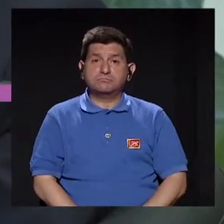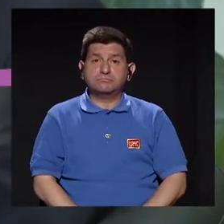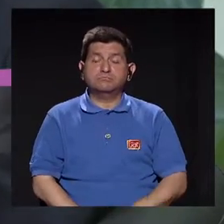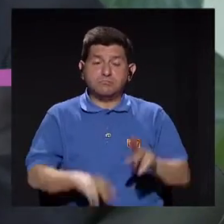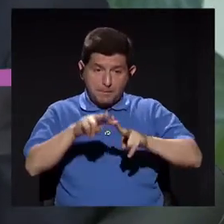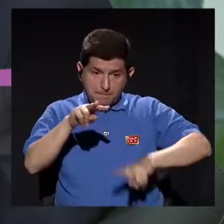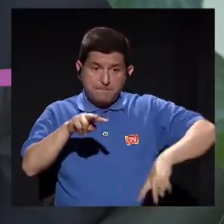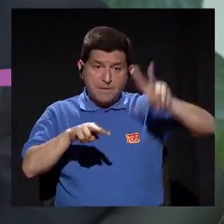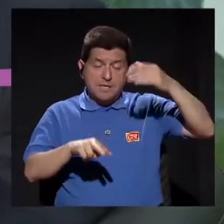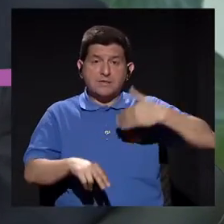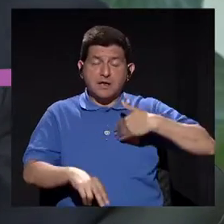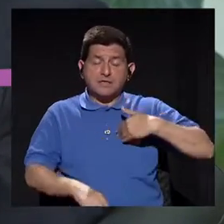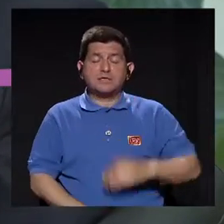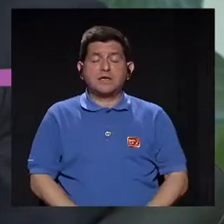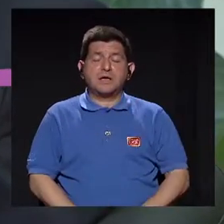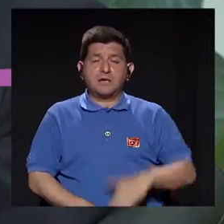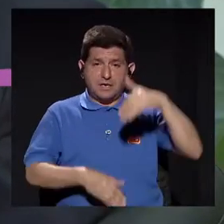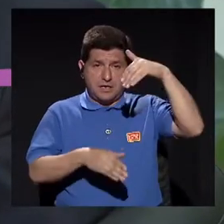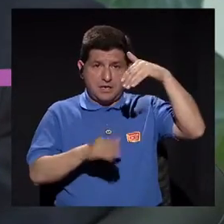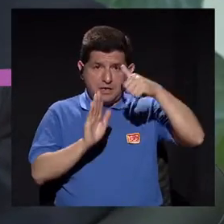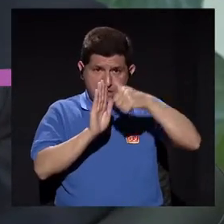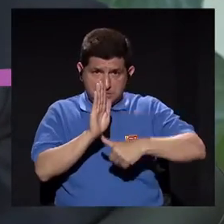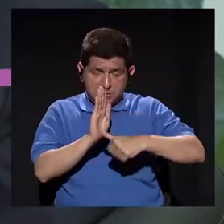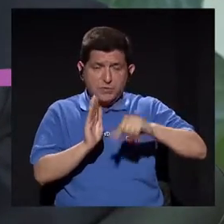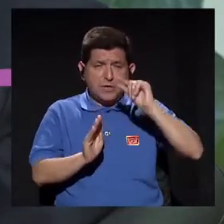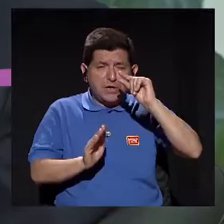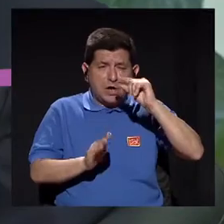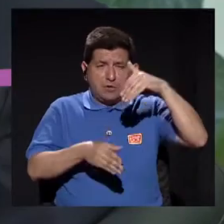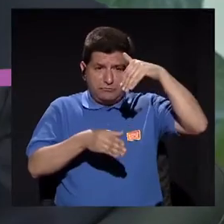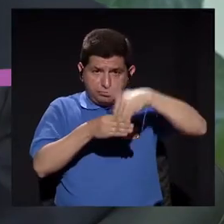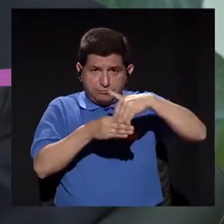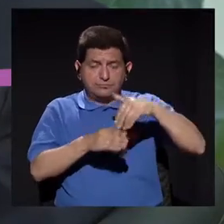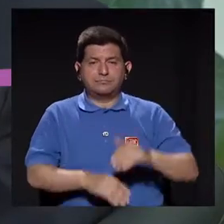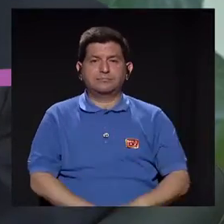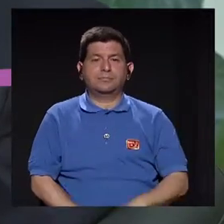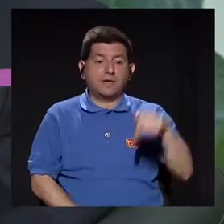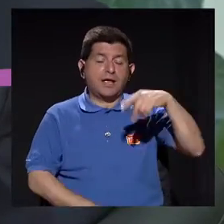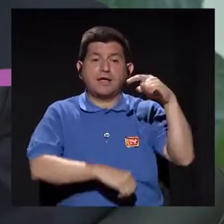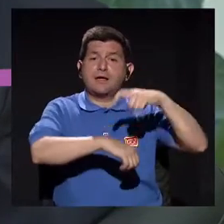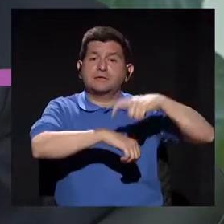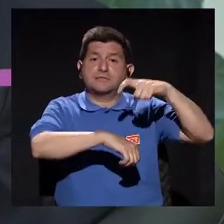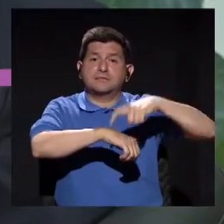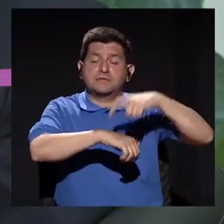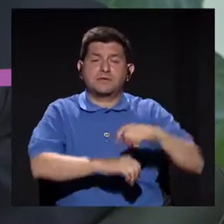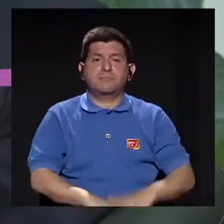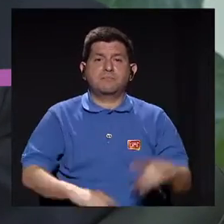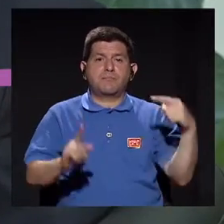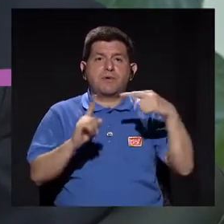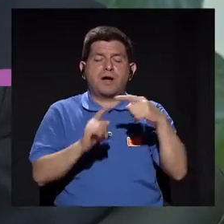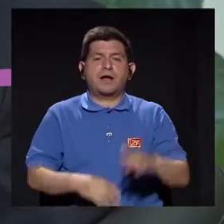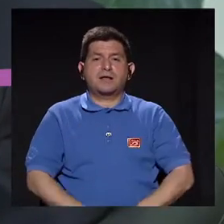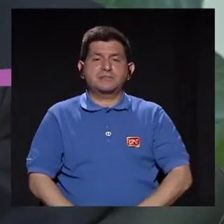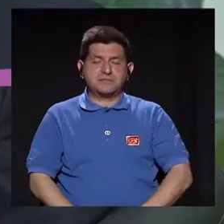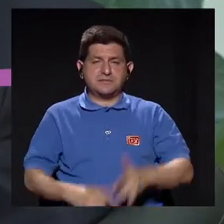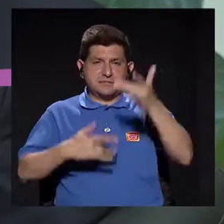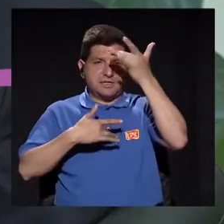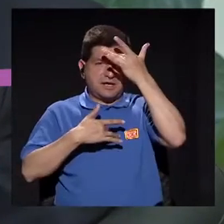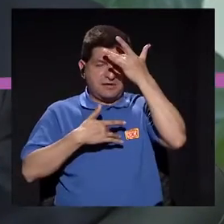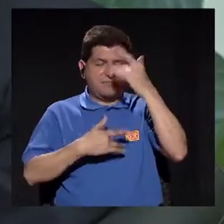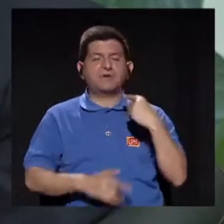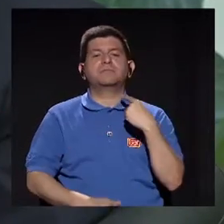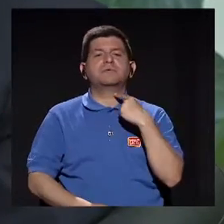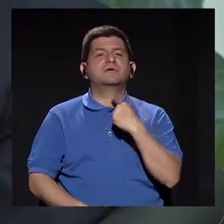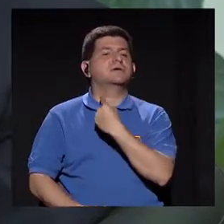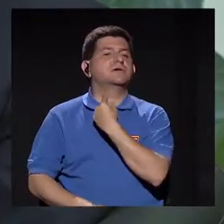esa es una gran ventaja con la cirugía mínimamente invasiva en donde realmente hoy día incluso hasta patología de tiroides